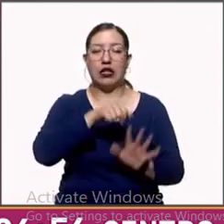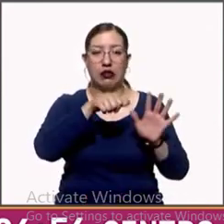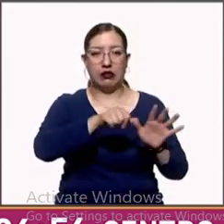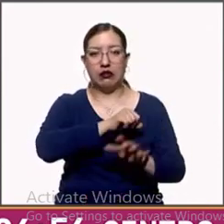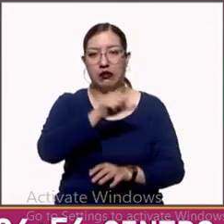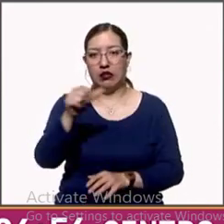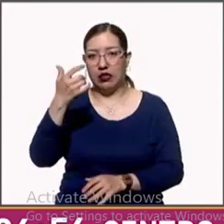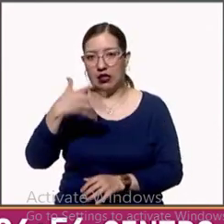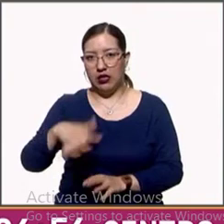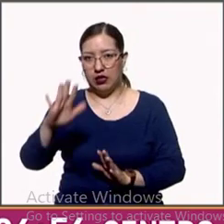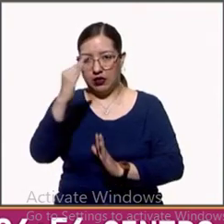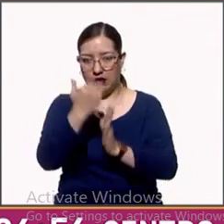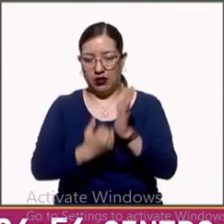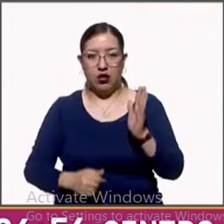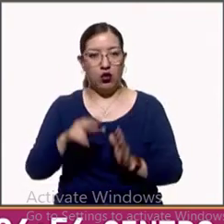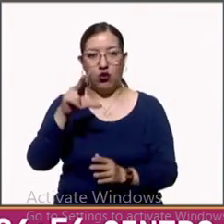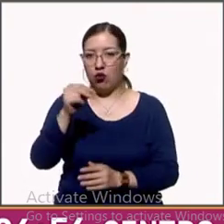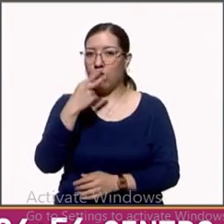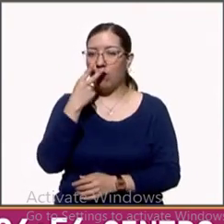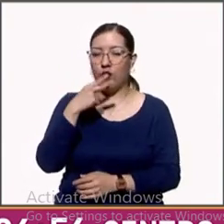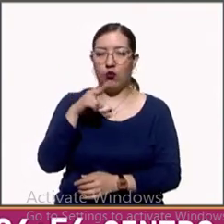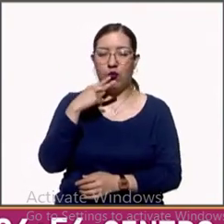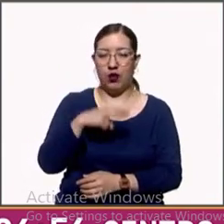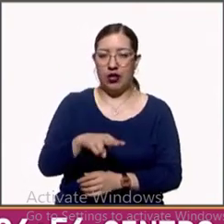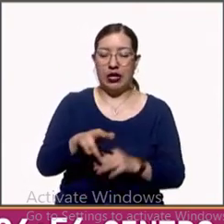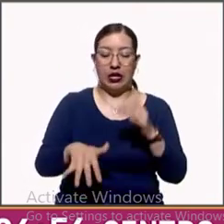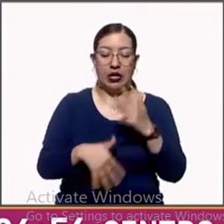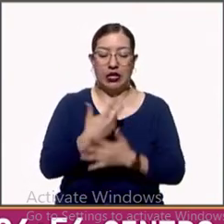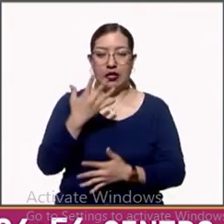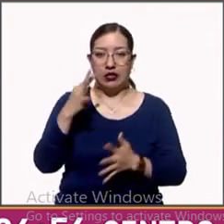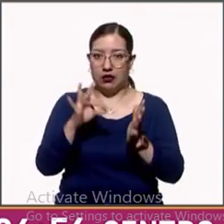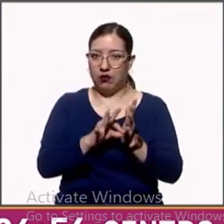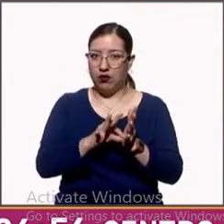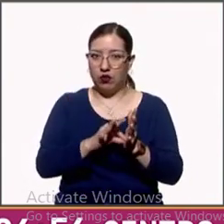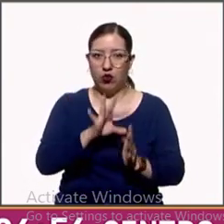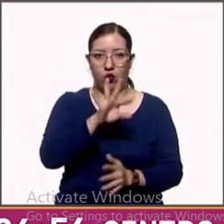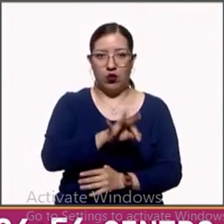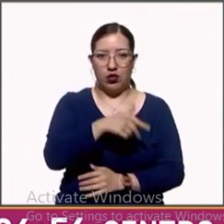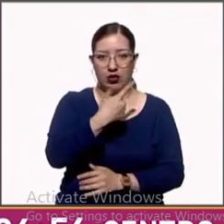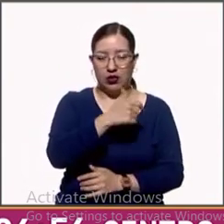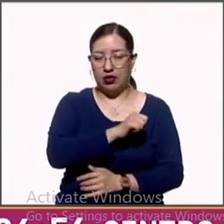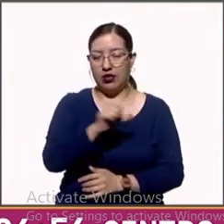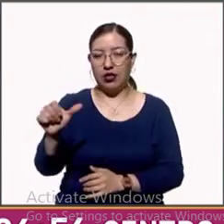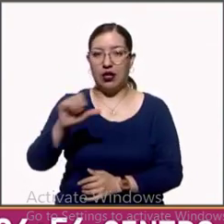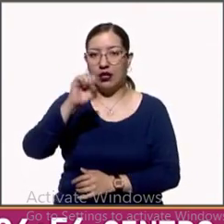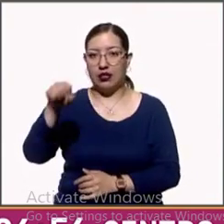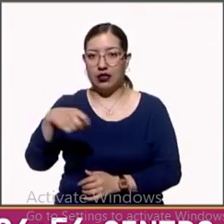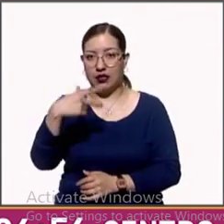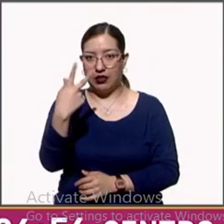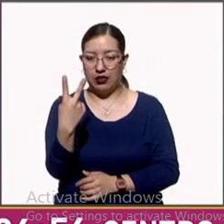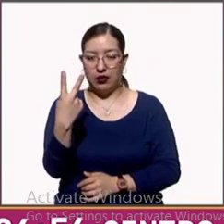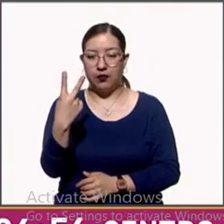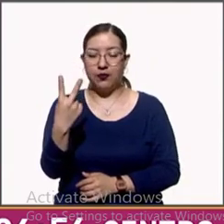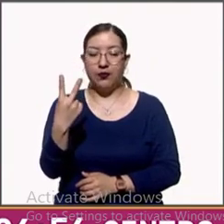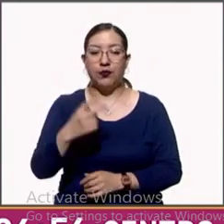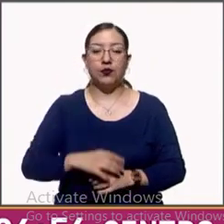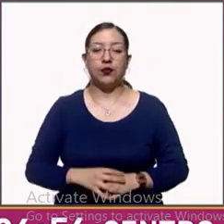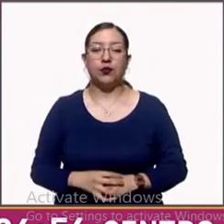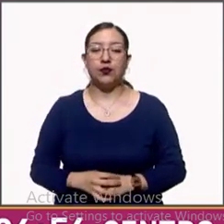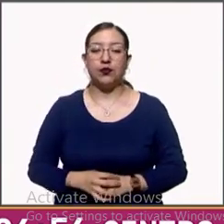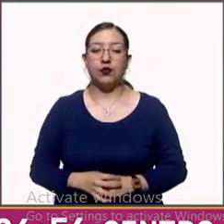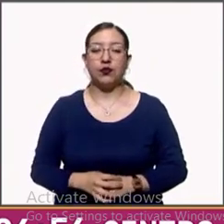15 puntos de 47 a 62 y estar expuesto, digamos, esto que se llama el